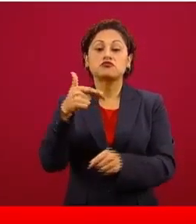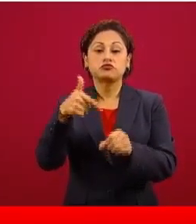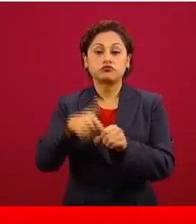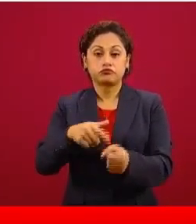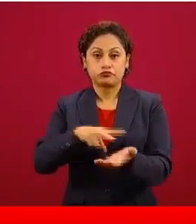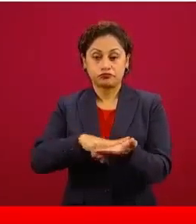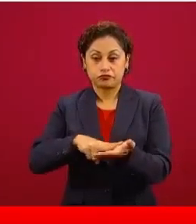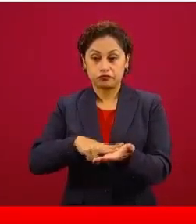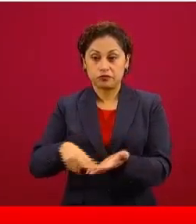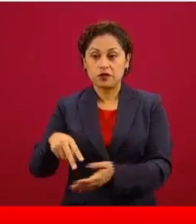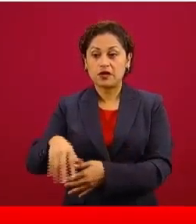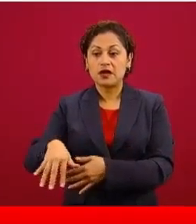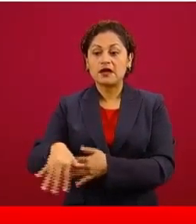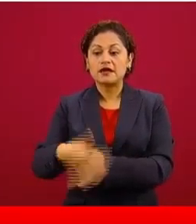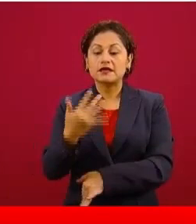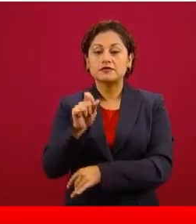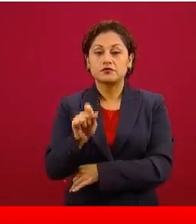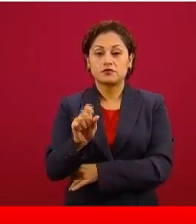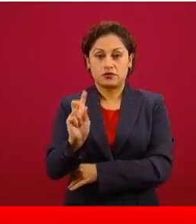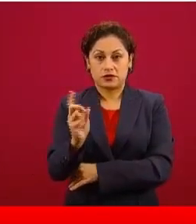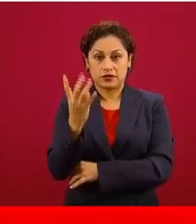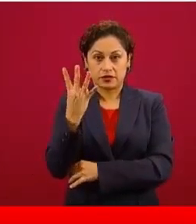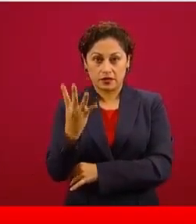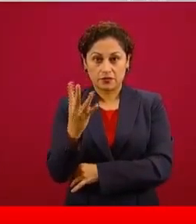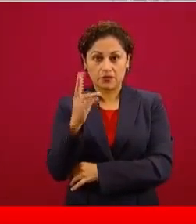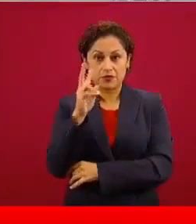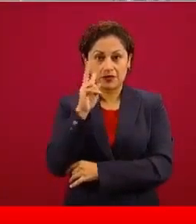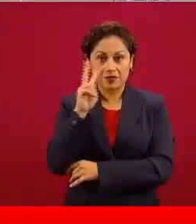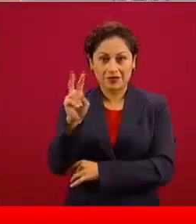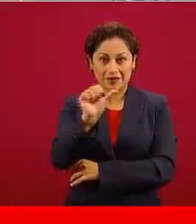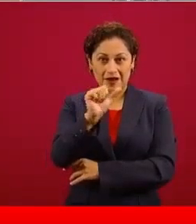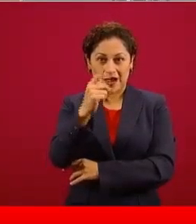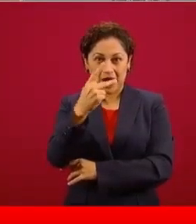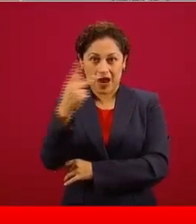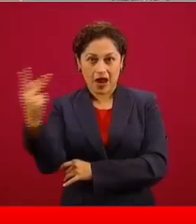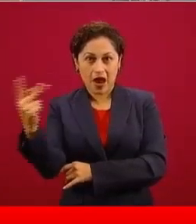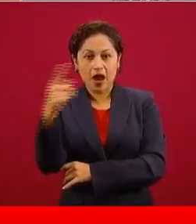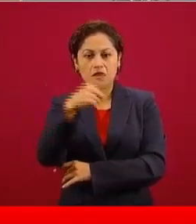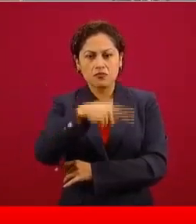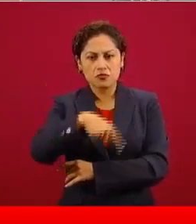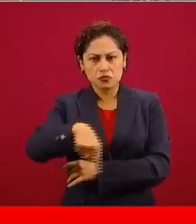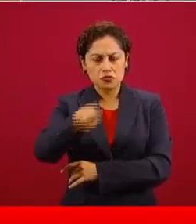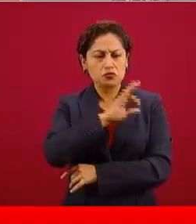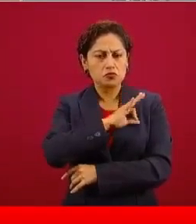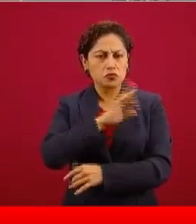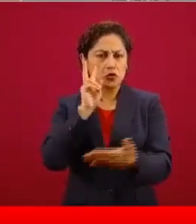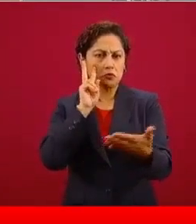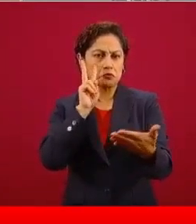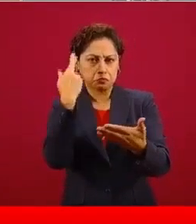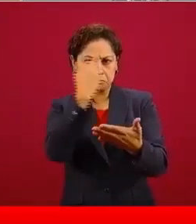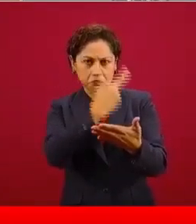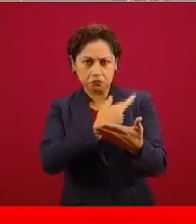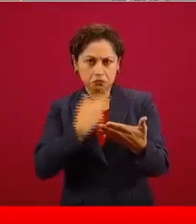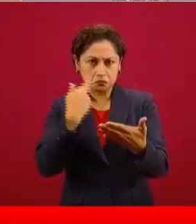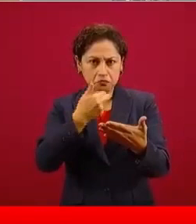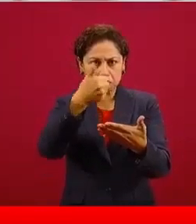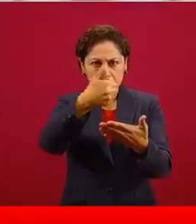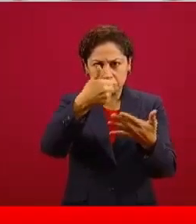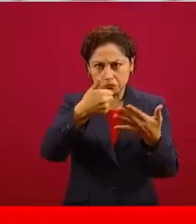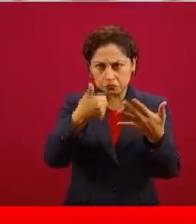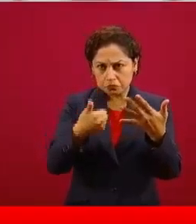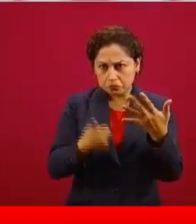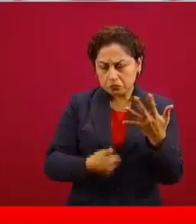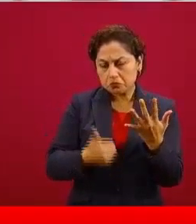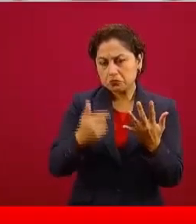15 pesos 34 centavos. Así a través de la app de Litro por Litro pueden ustedes valorar en esos precios quienes